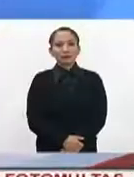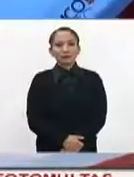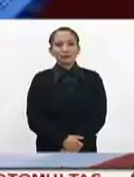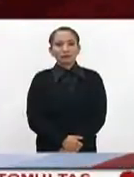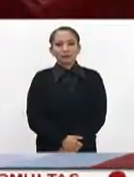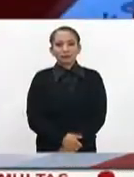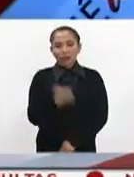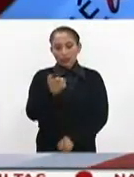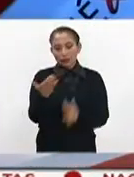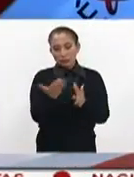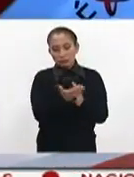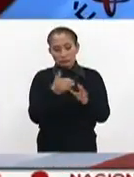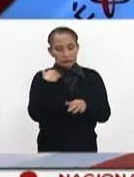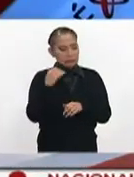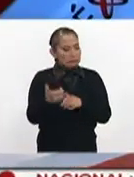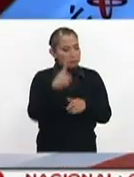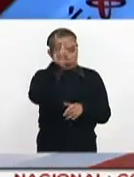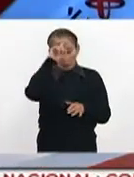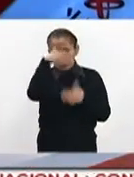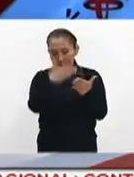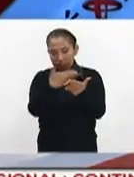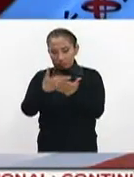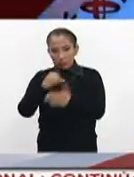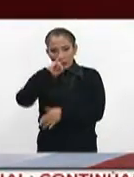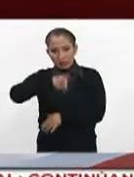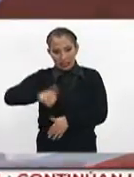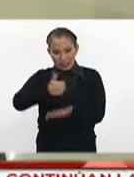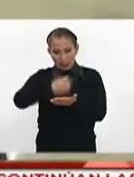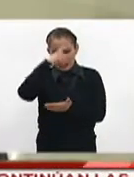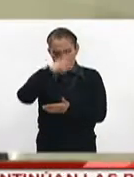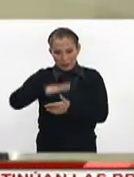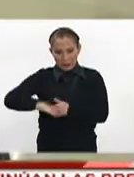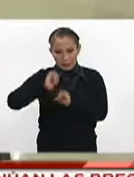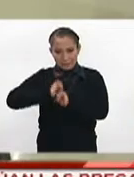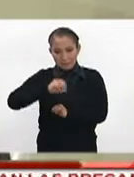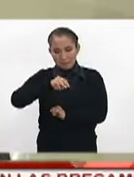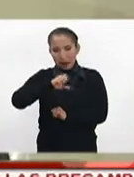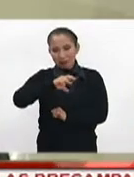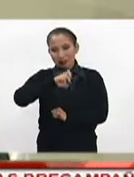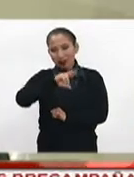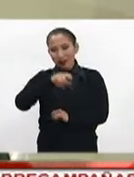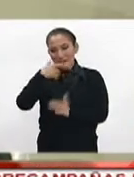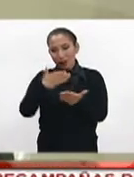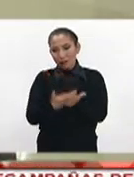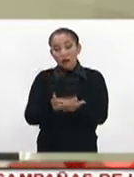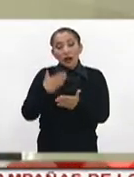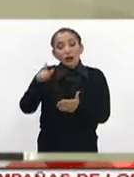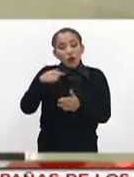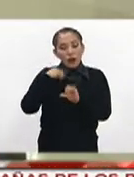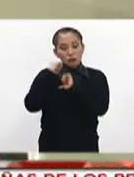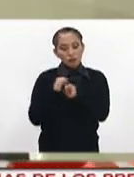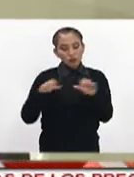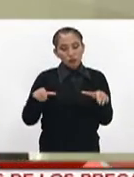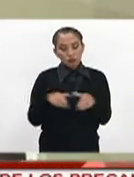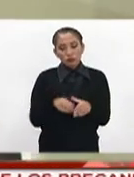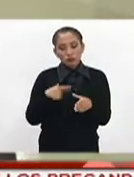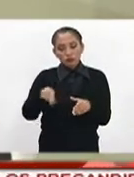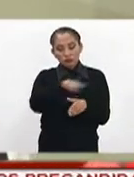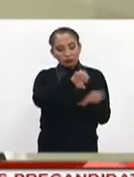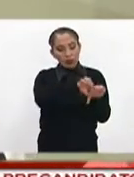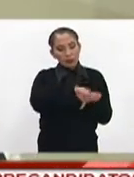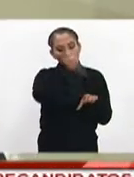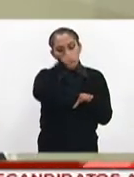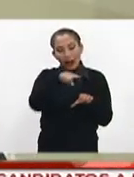En esta etapa de muchas propuestas, el jefe de gobierno de la Ciudad de México, Miguel Ángel Mancera, propuso la creación de una jefatura de gabinete